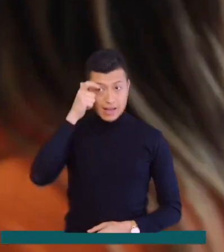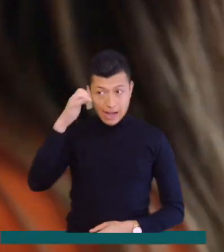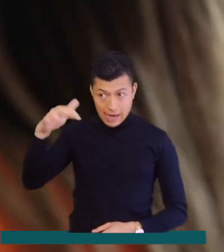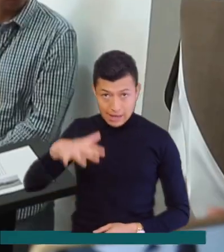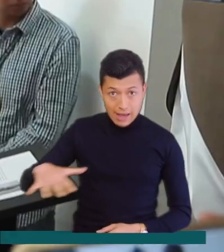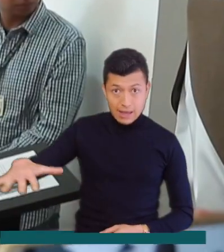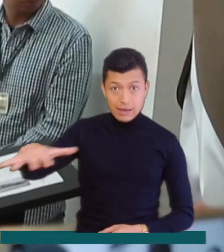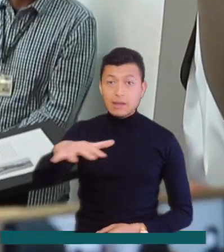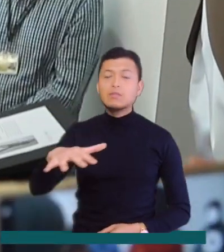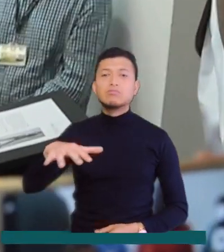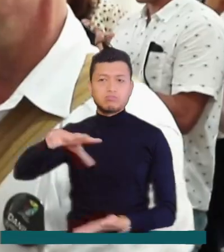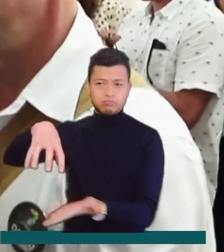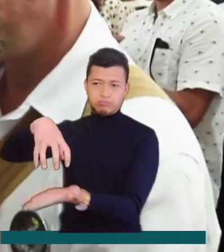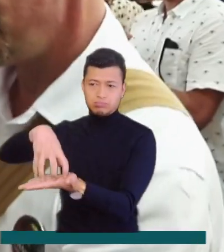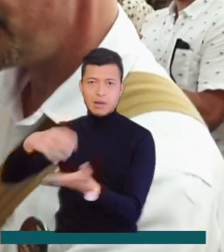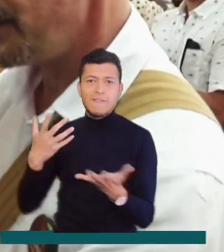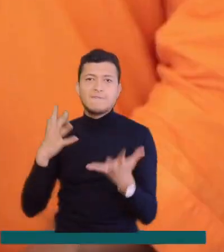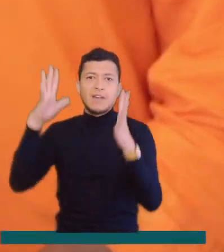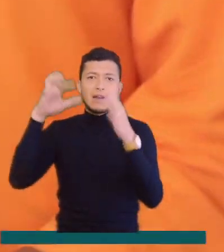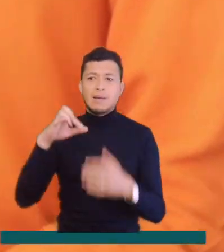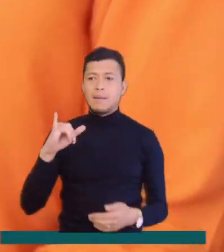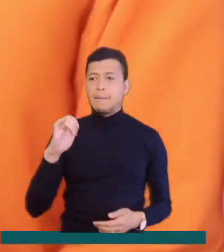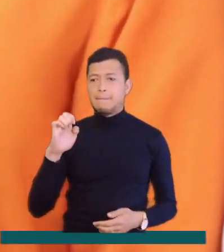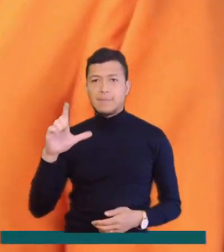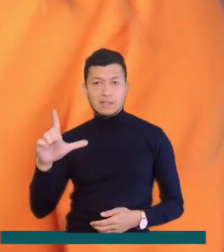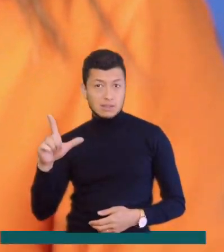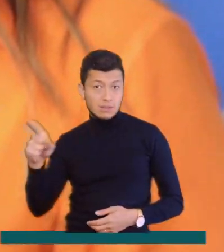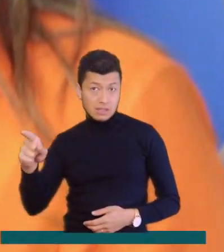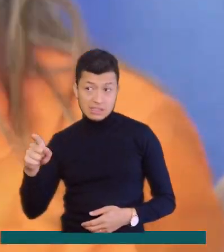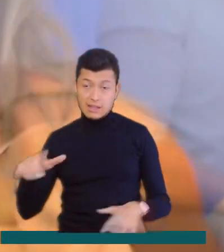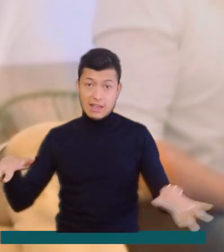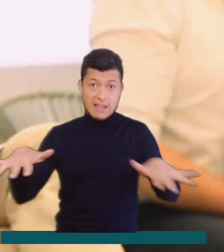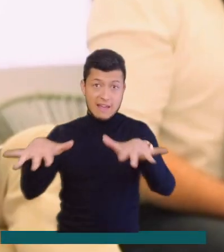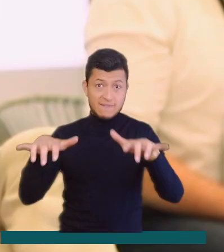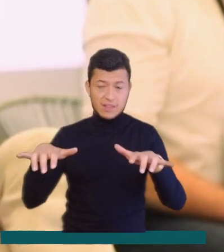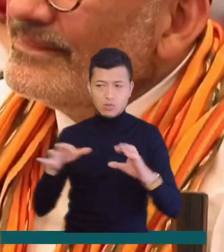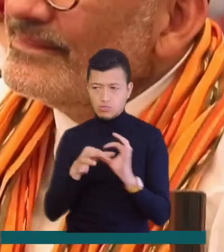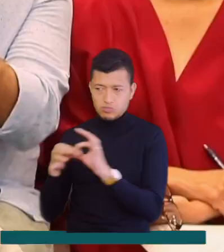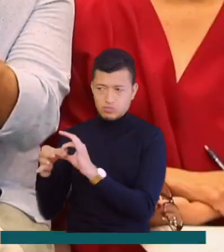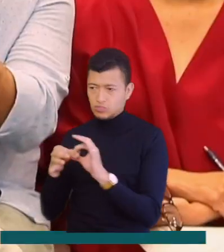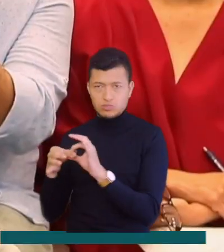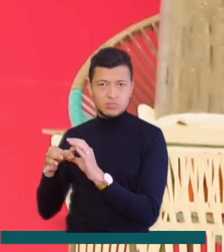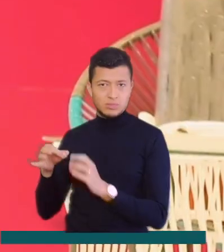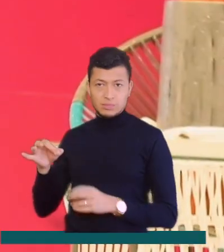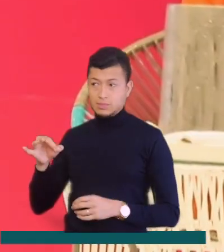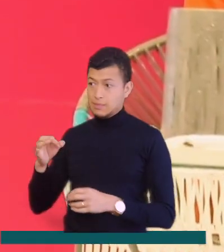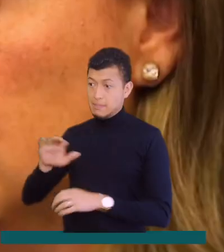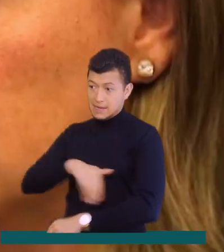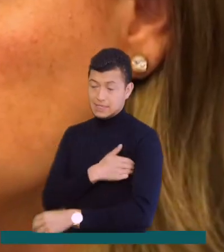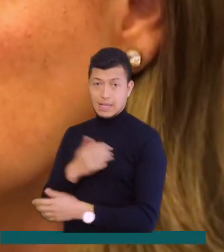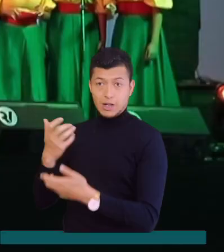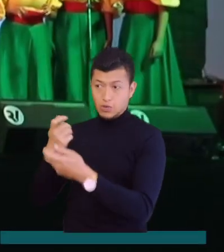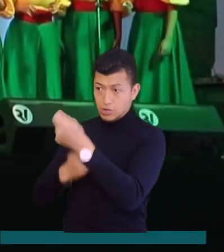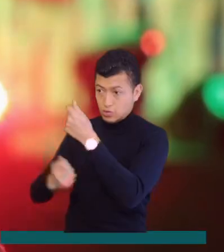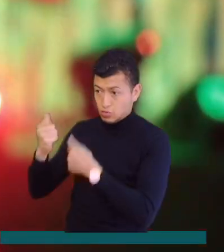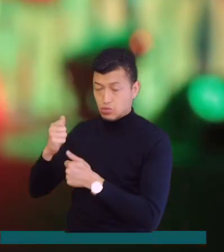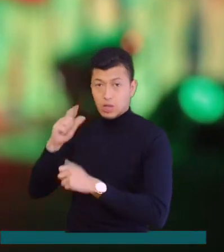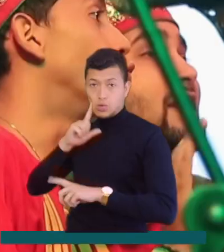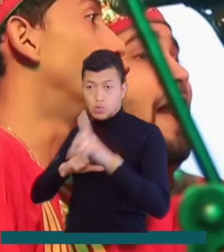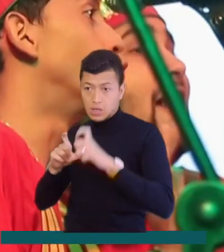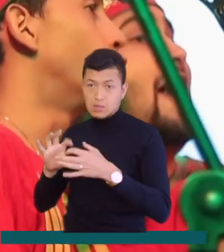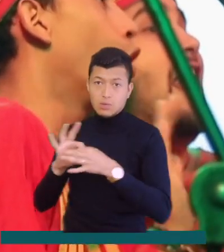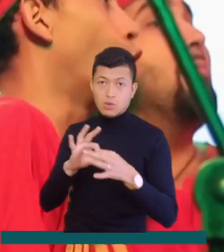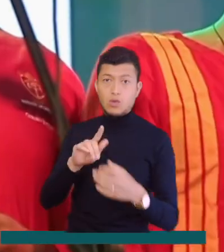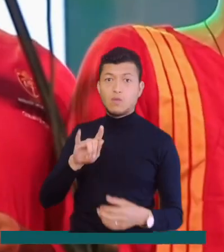Cartagena será la sede de la Feria Ixcel, El Reencuentro, evento que de la mano con Fontur y el Ministerio de Industria, Comercio y Turismo,